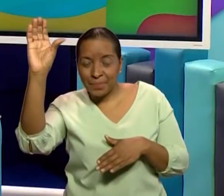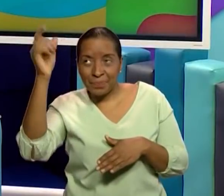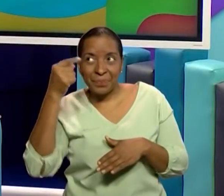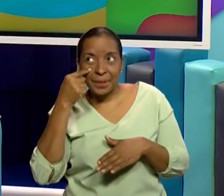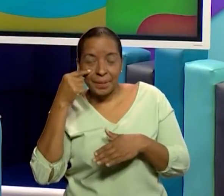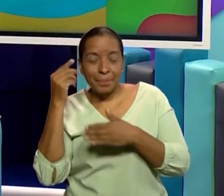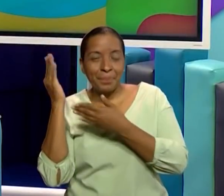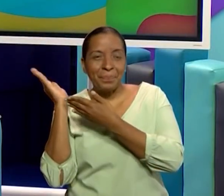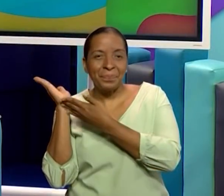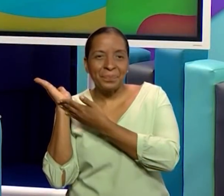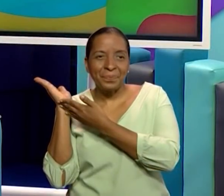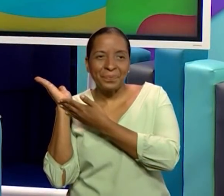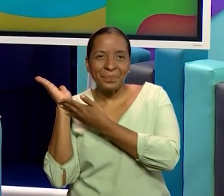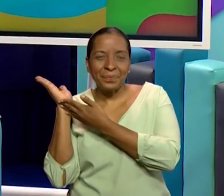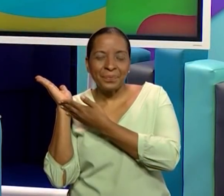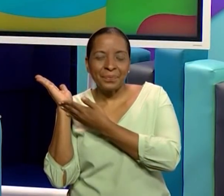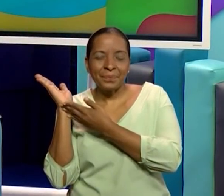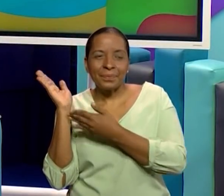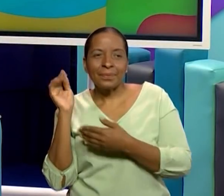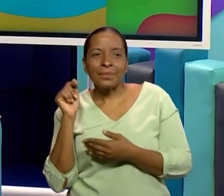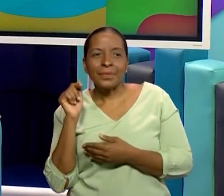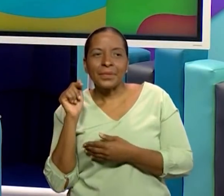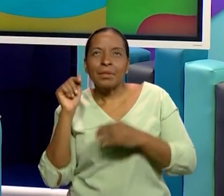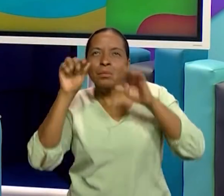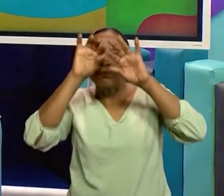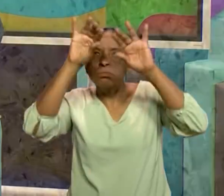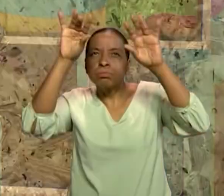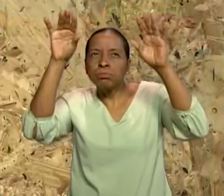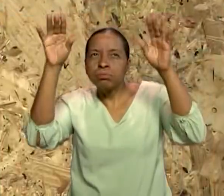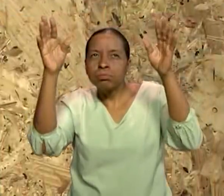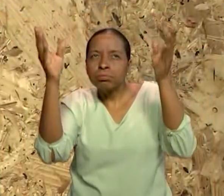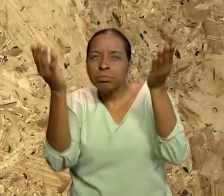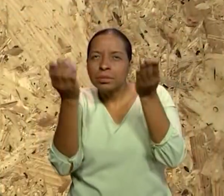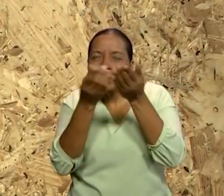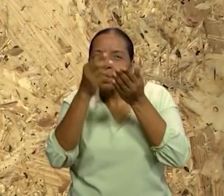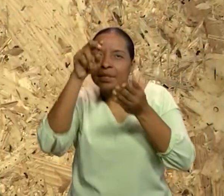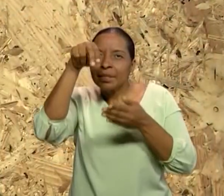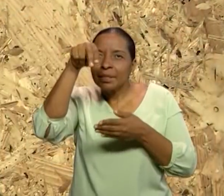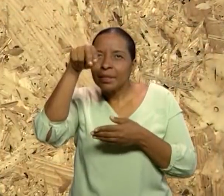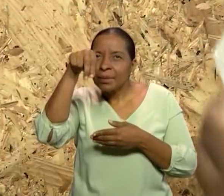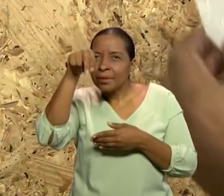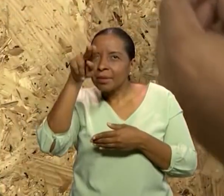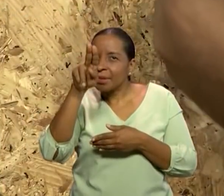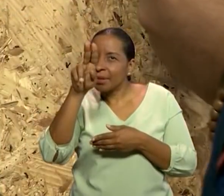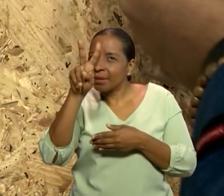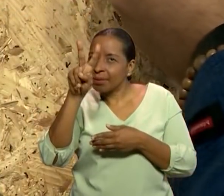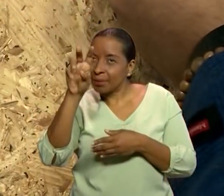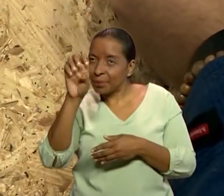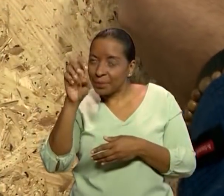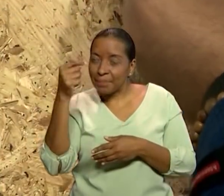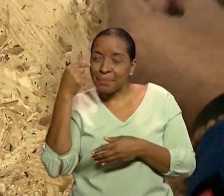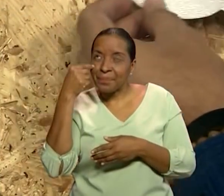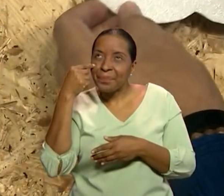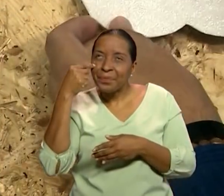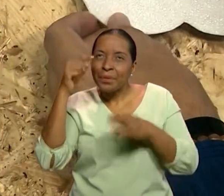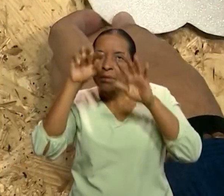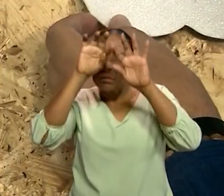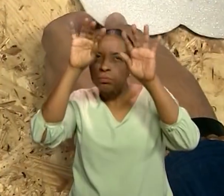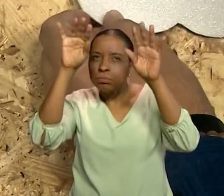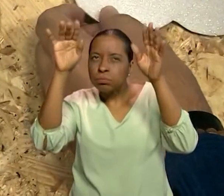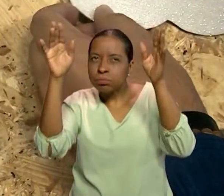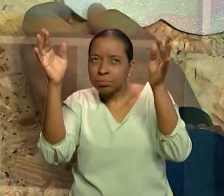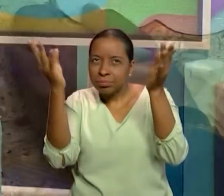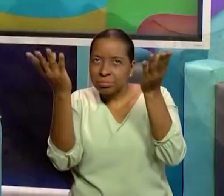interesante. Yo voy a poner aquí unas nubes que simulen el cielo porque allá ellas van a hacer un